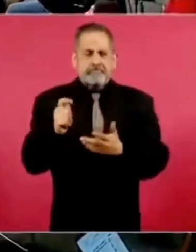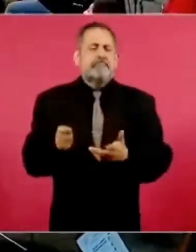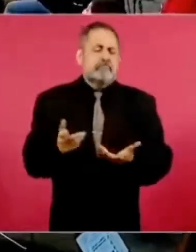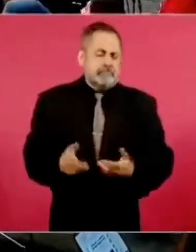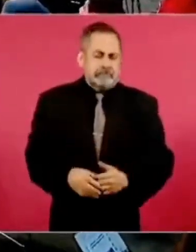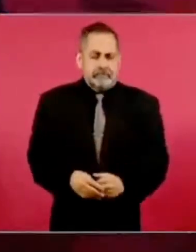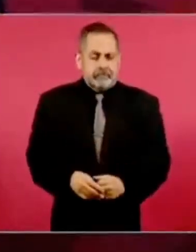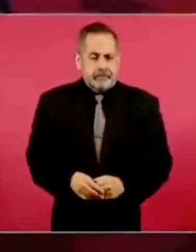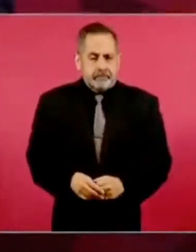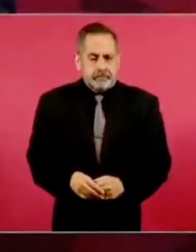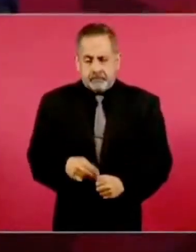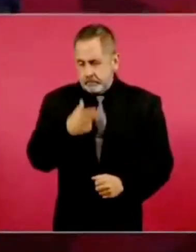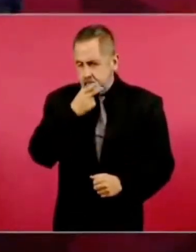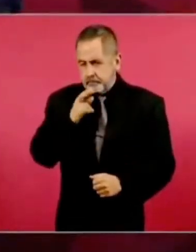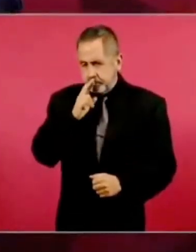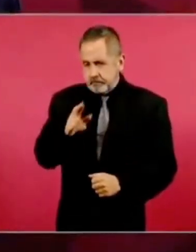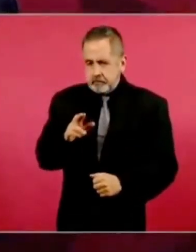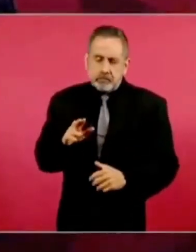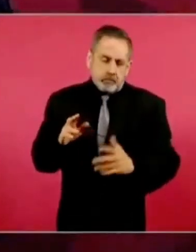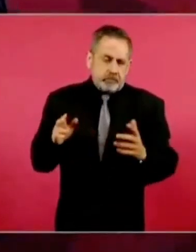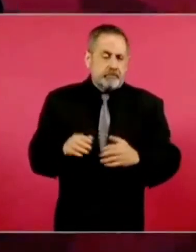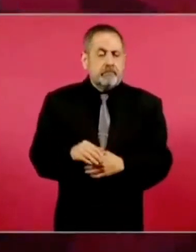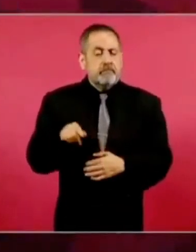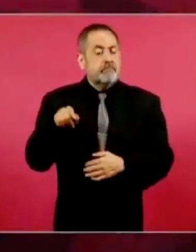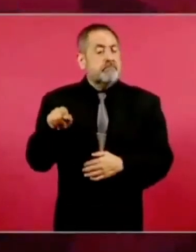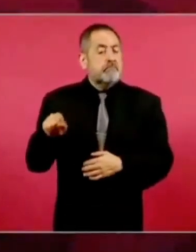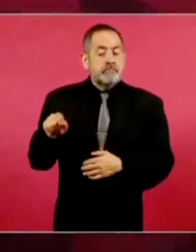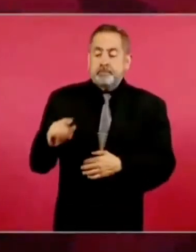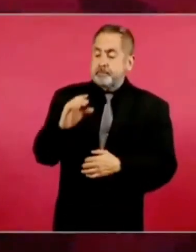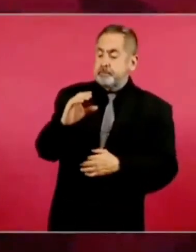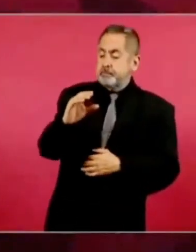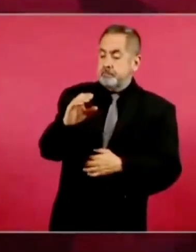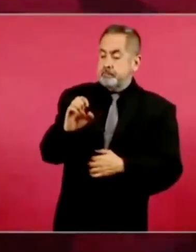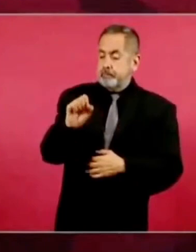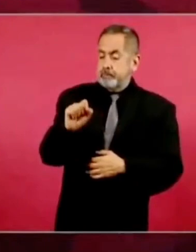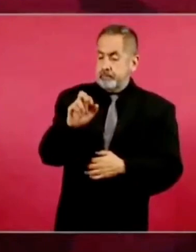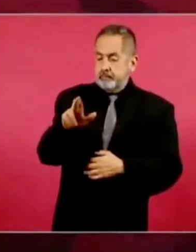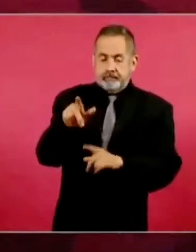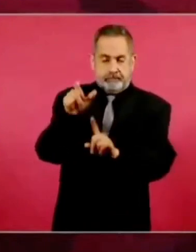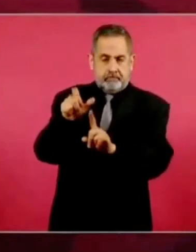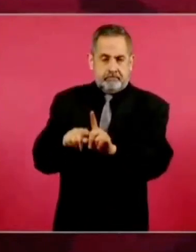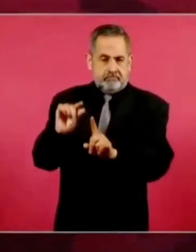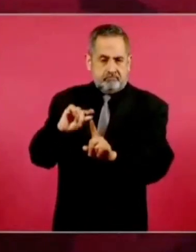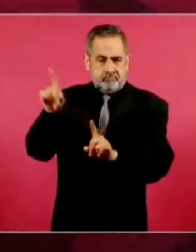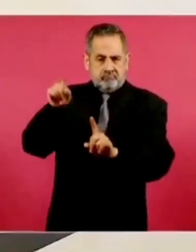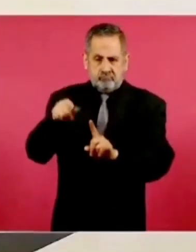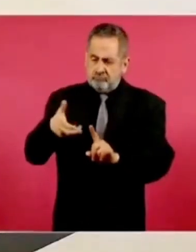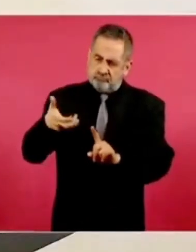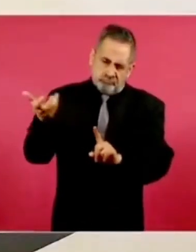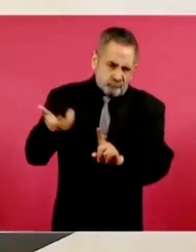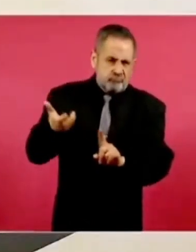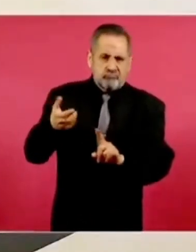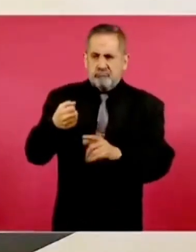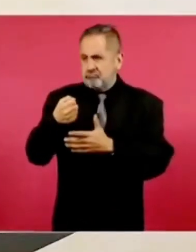es un protagonista, un actor principal